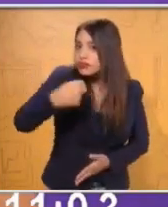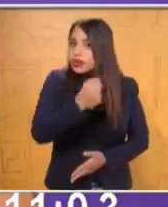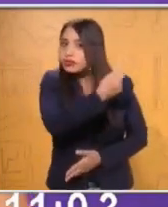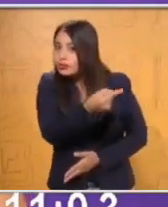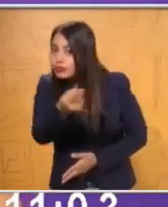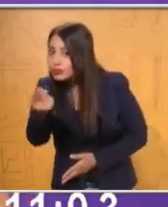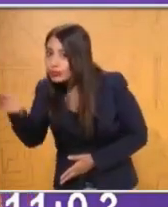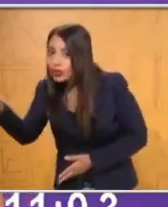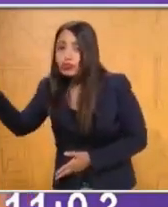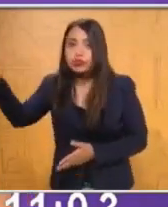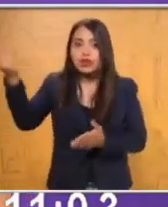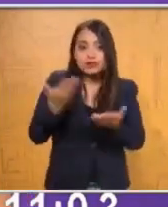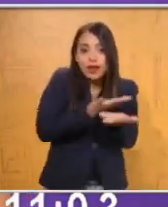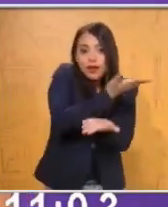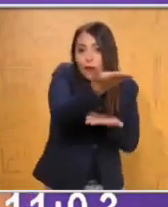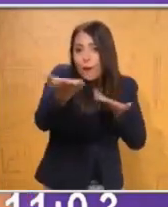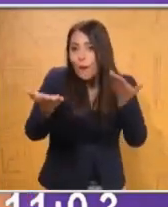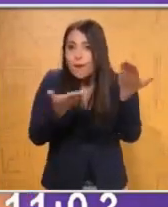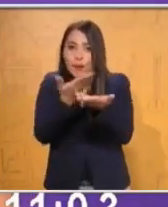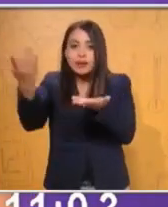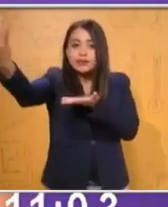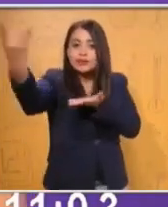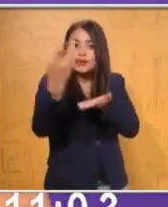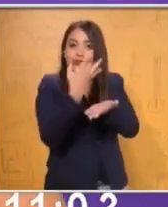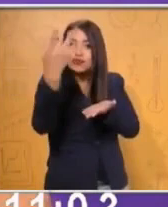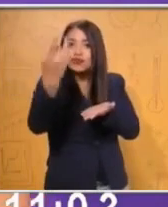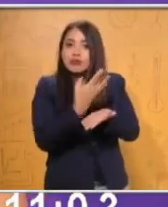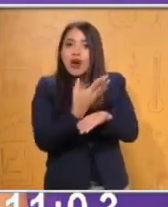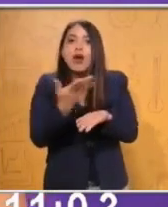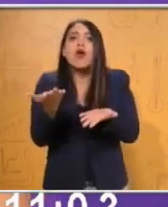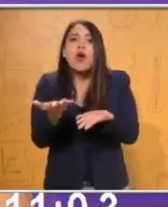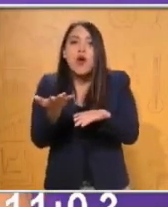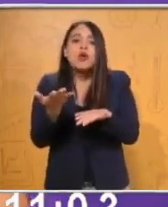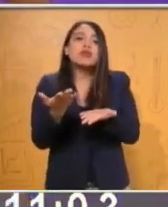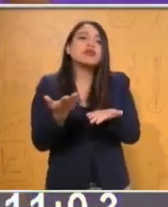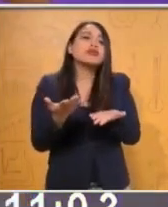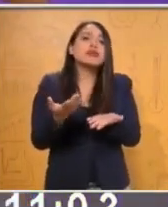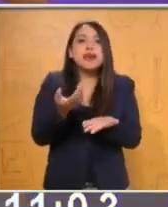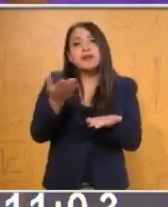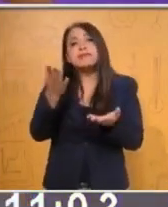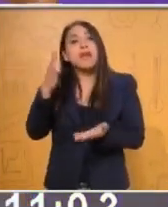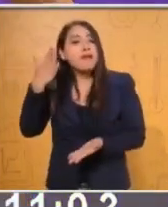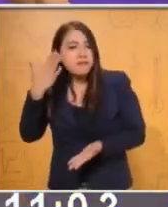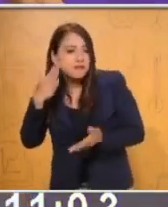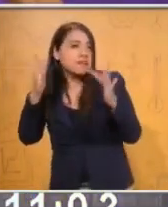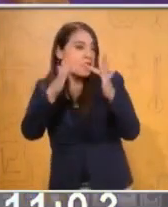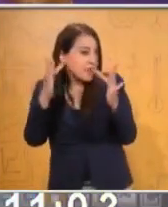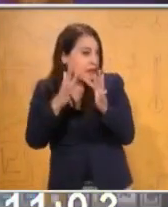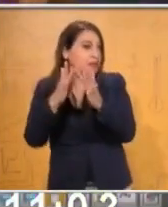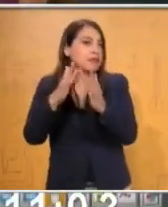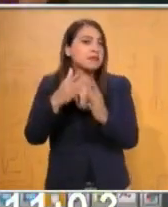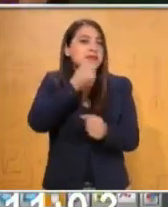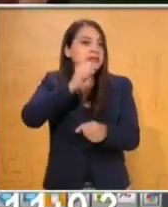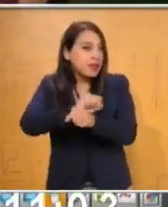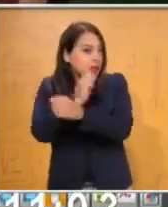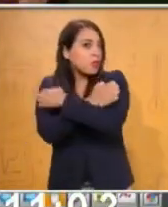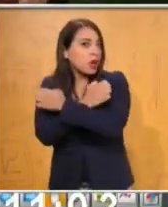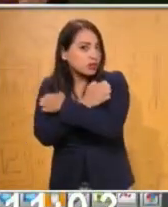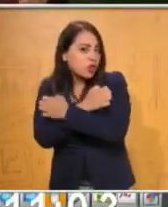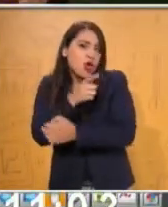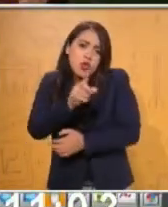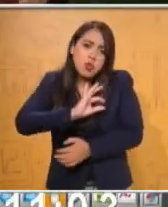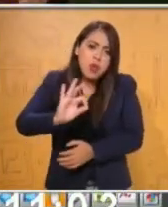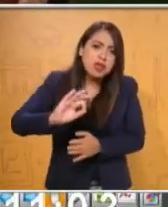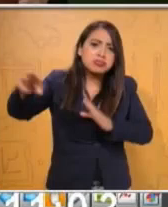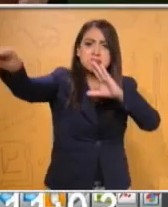compartido las evidencias por medio de la plataforma de Secretaría de Educación. Lo puedes mandar por un mensaje en particular con tu